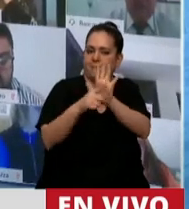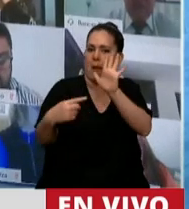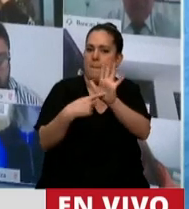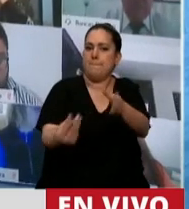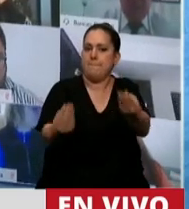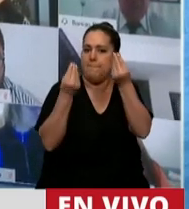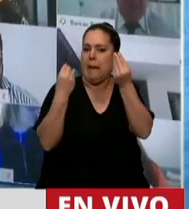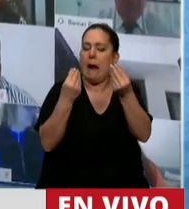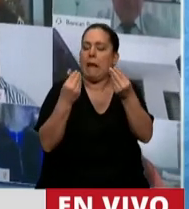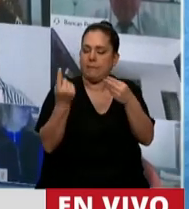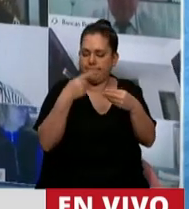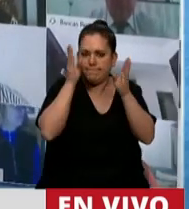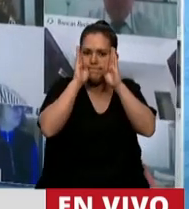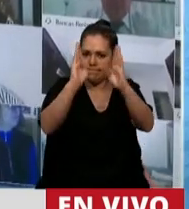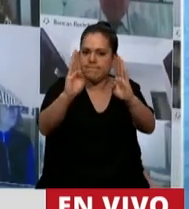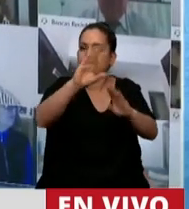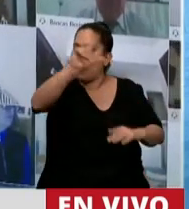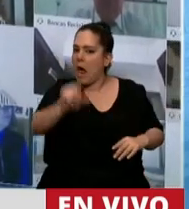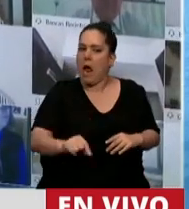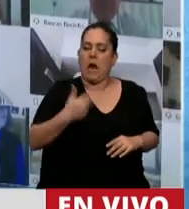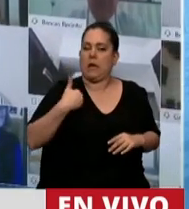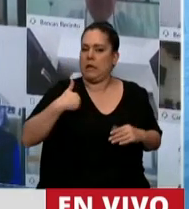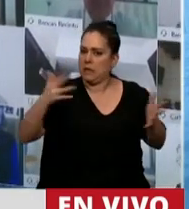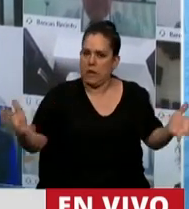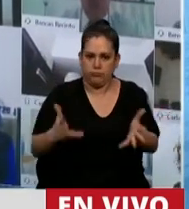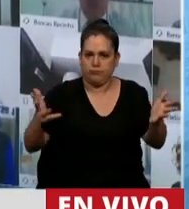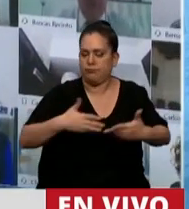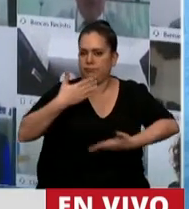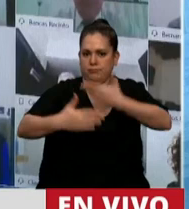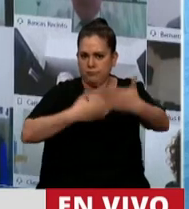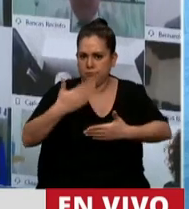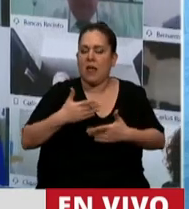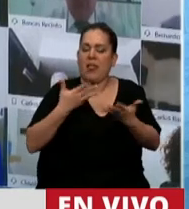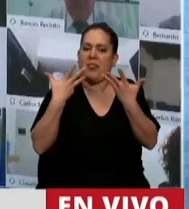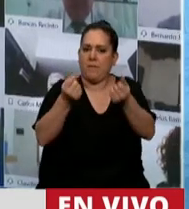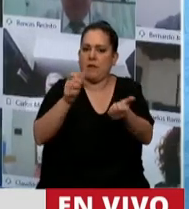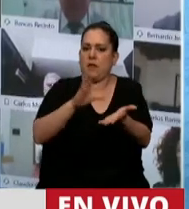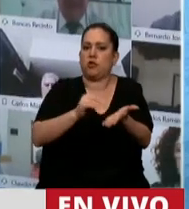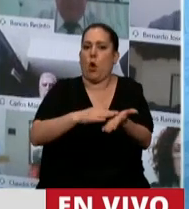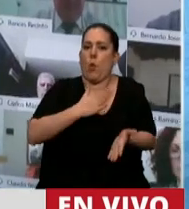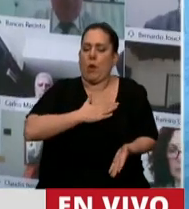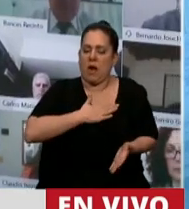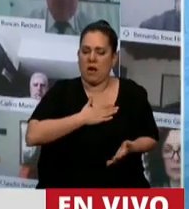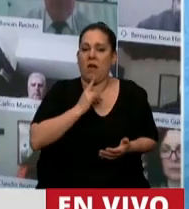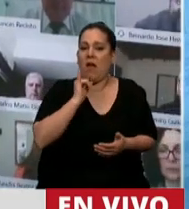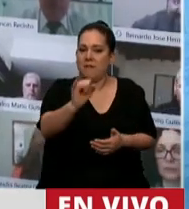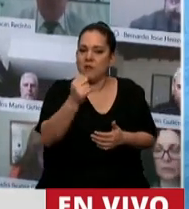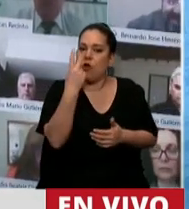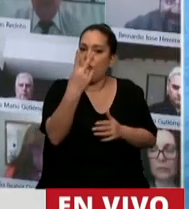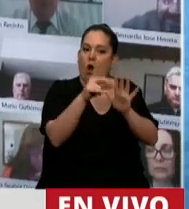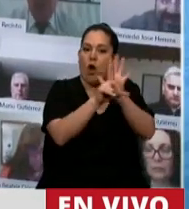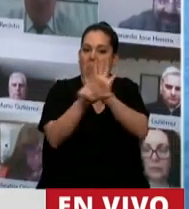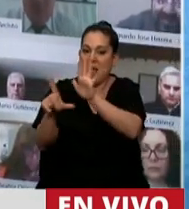tenemos una mirada sobre el país, el desarrollo y la soberanía nacional. Así que vamos a estar diciendo que son no dos leyes las que